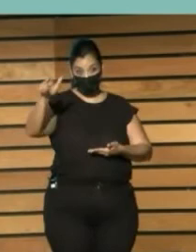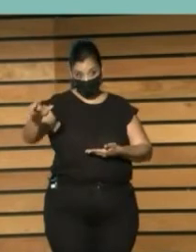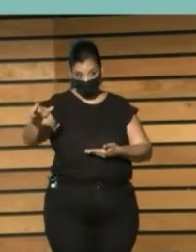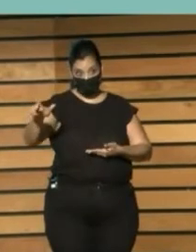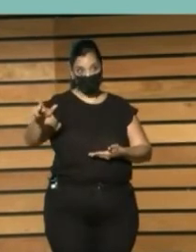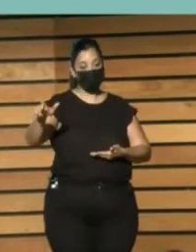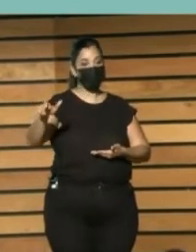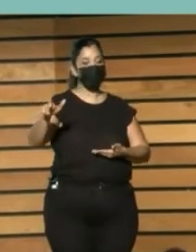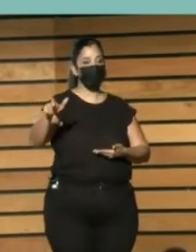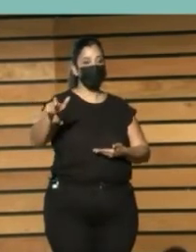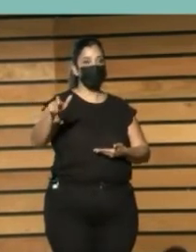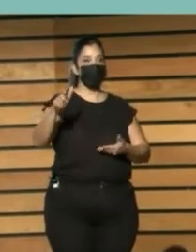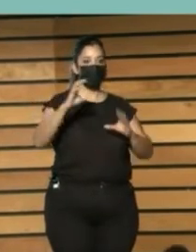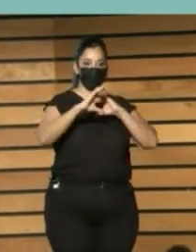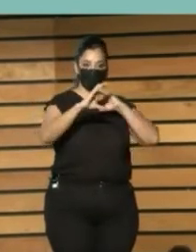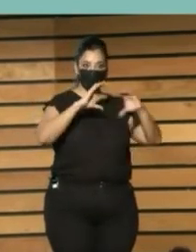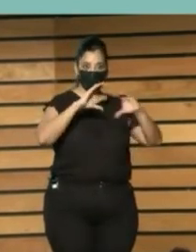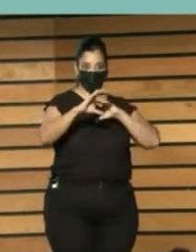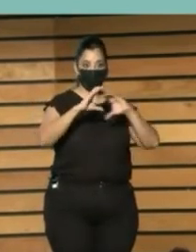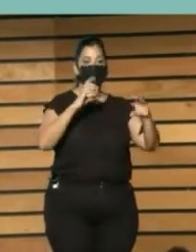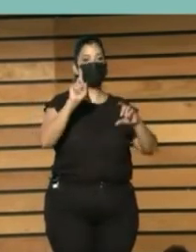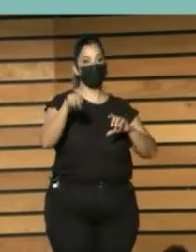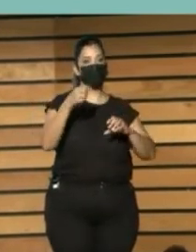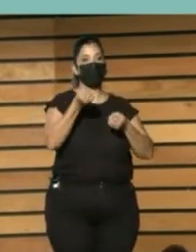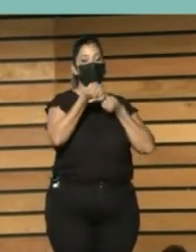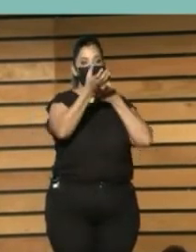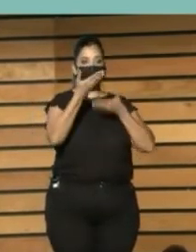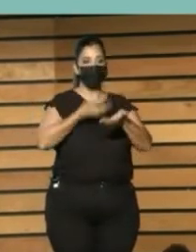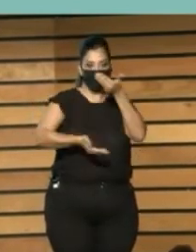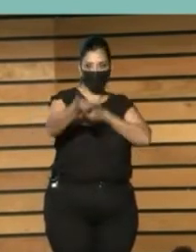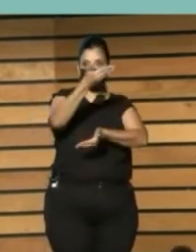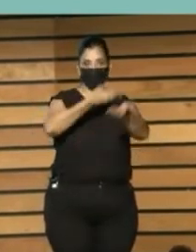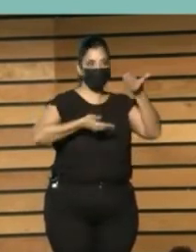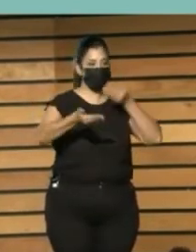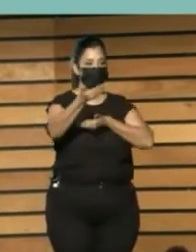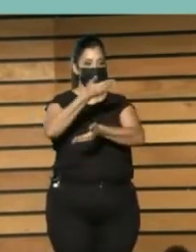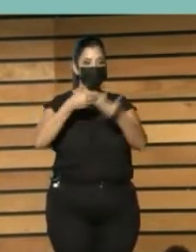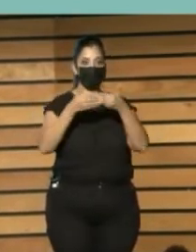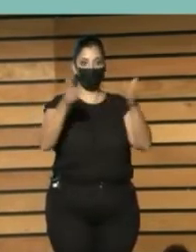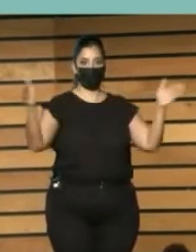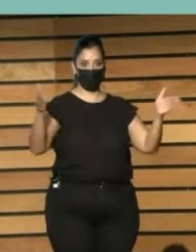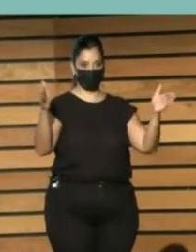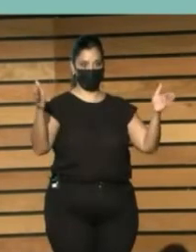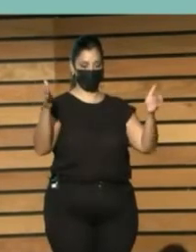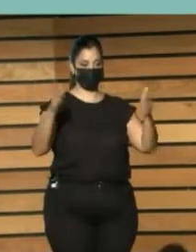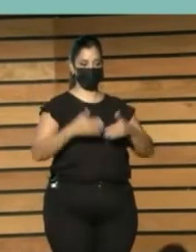Pueda mantener Conversaciones Informadas Y Abiertas